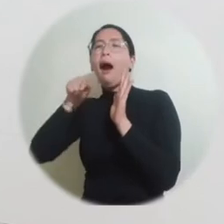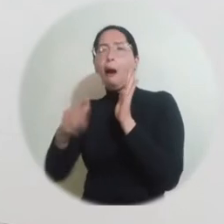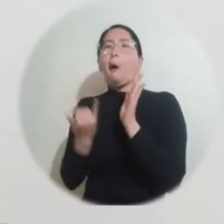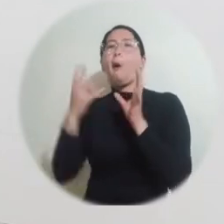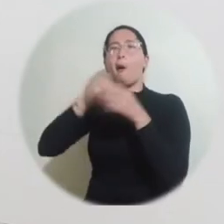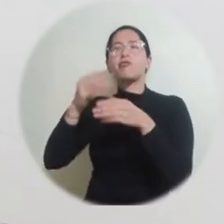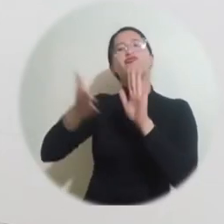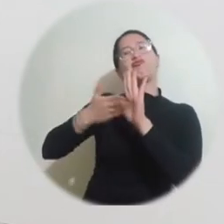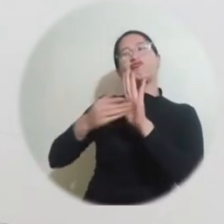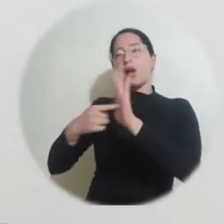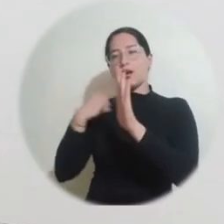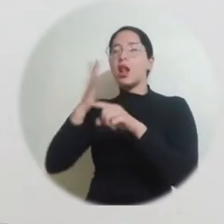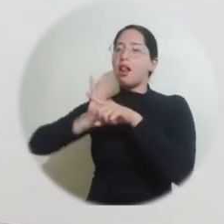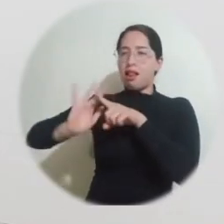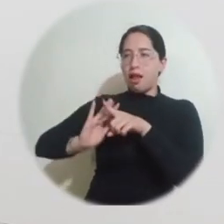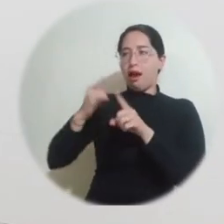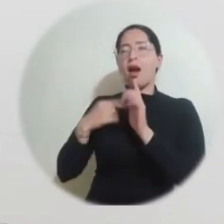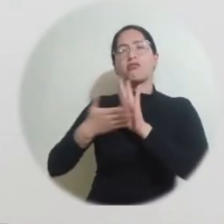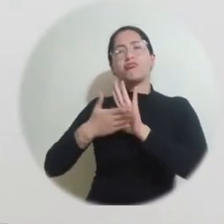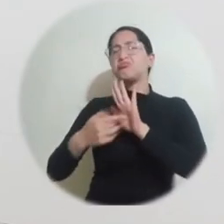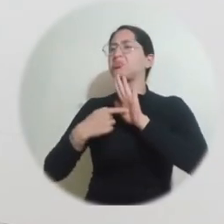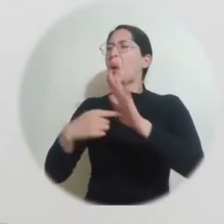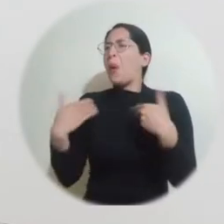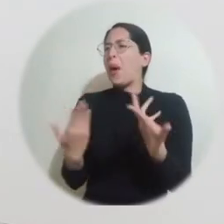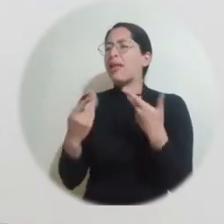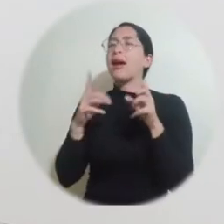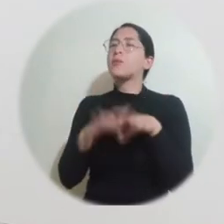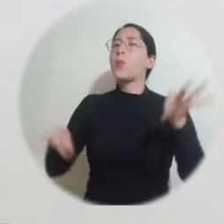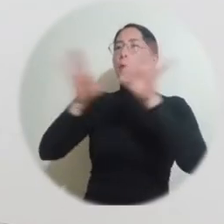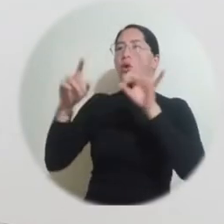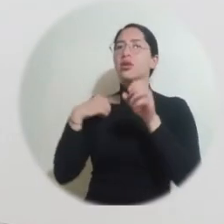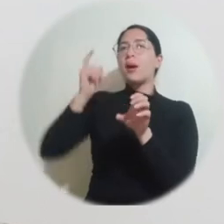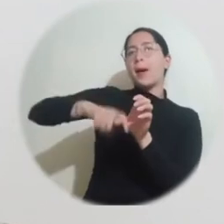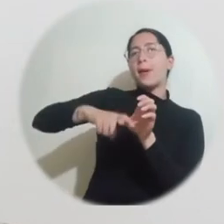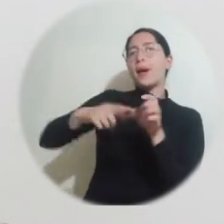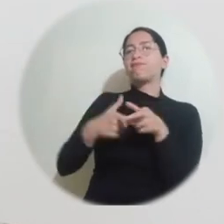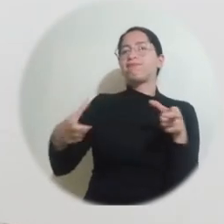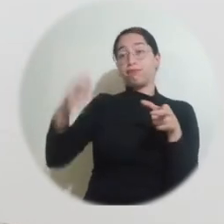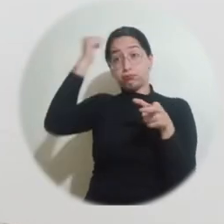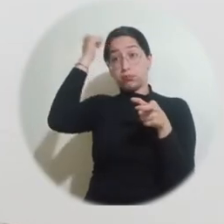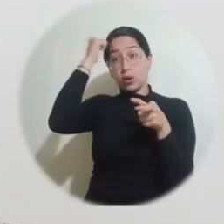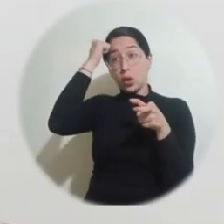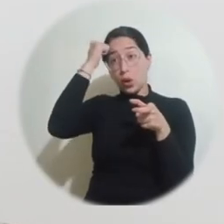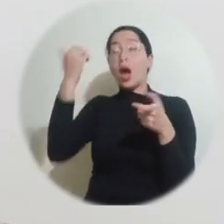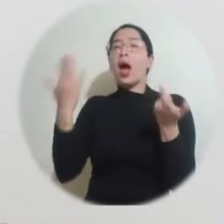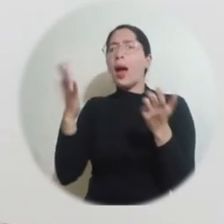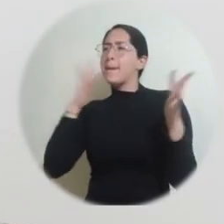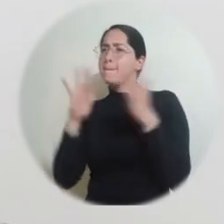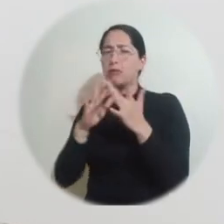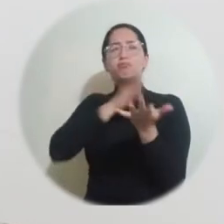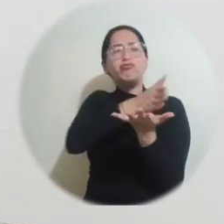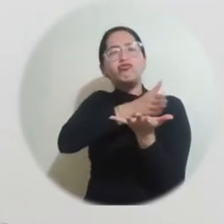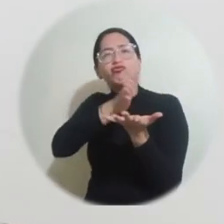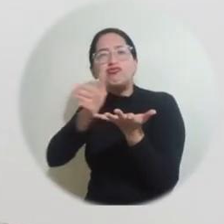universidad comprometida, construida por la institución, donde se plantea la vinculación de un número de profesores